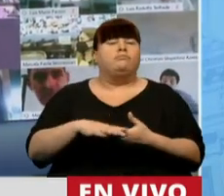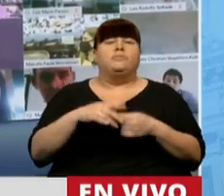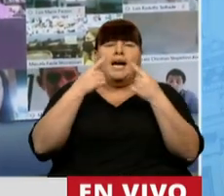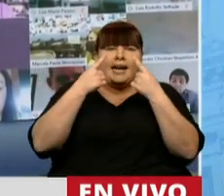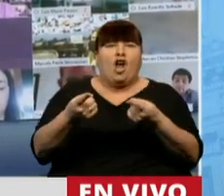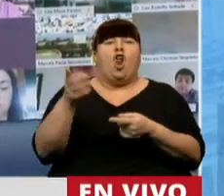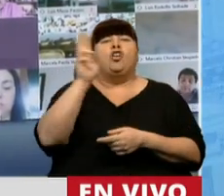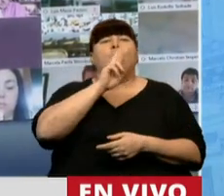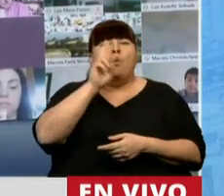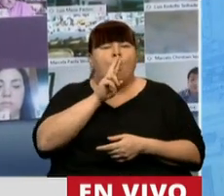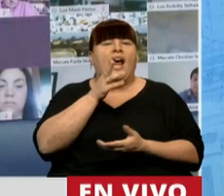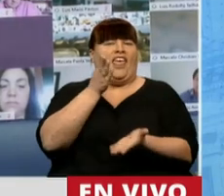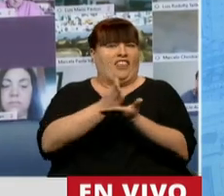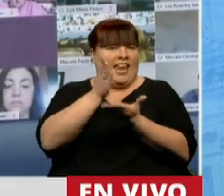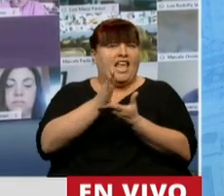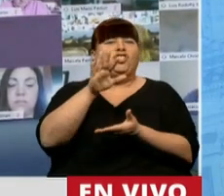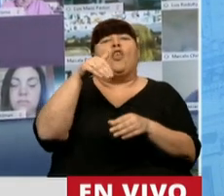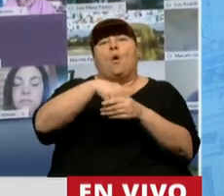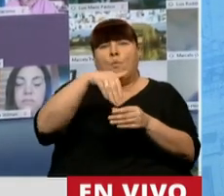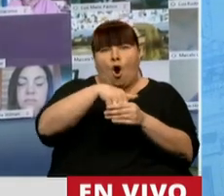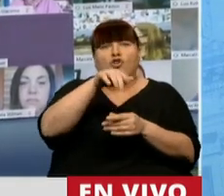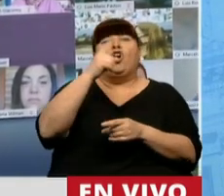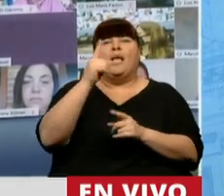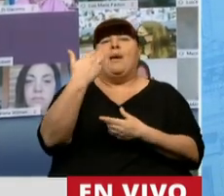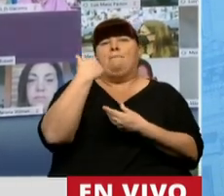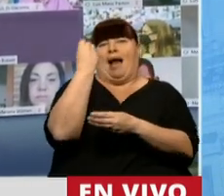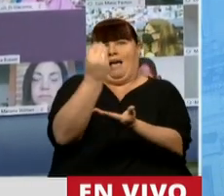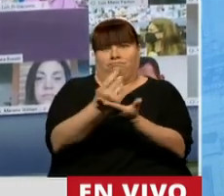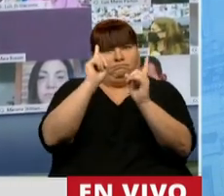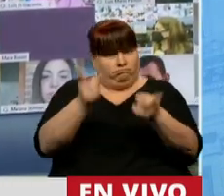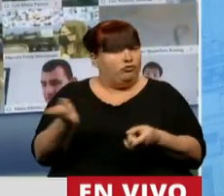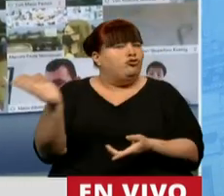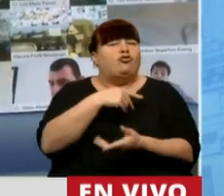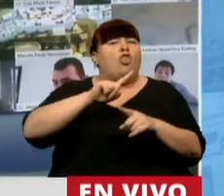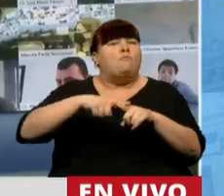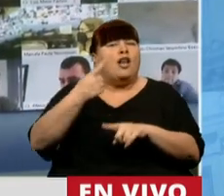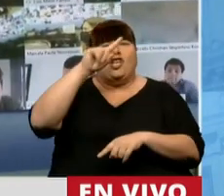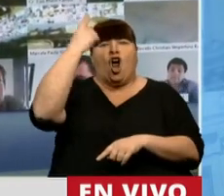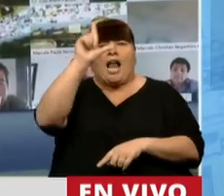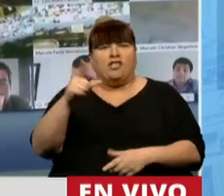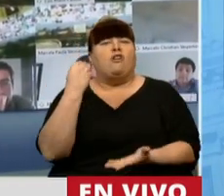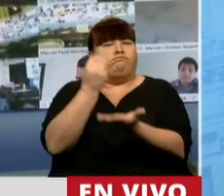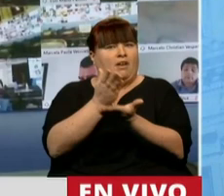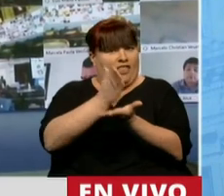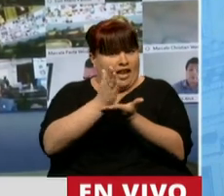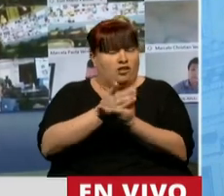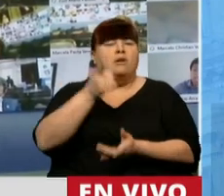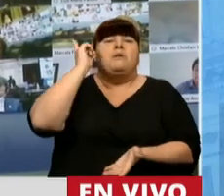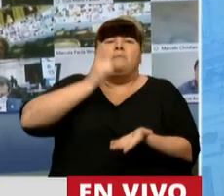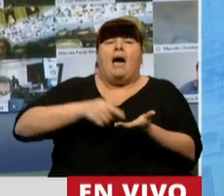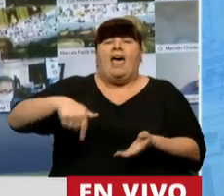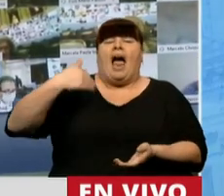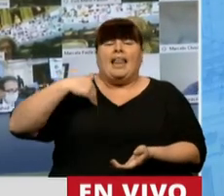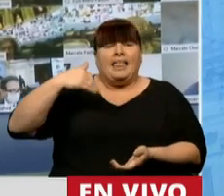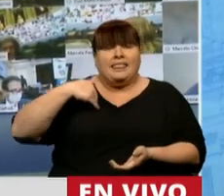reconocido a las mujeres el derecho a elegir y ser elegidas para todos los cargos políticos nacionales. Y se estableció en